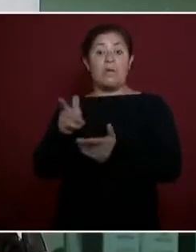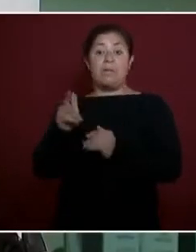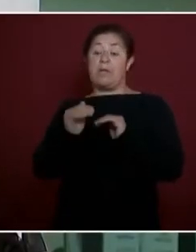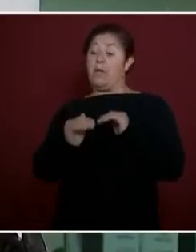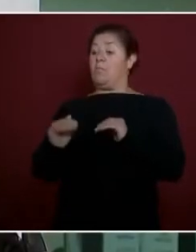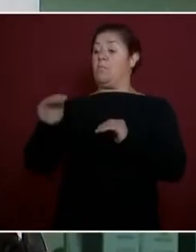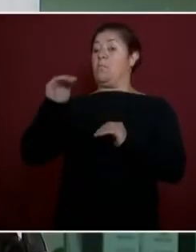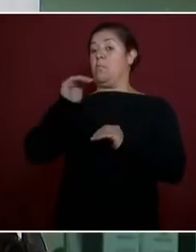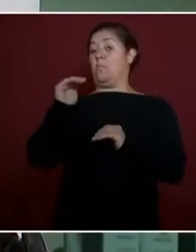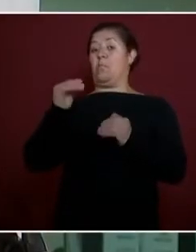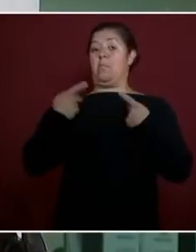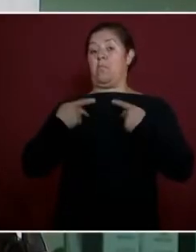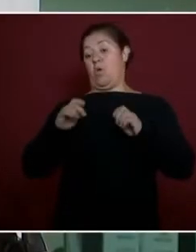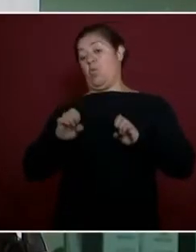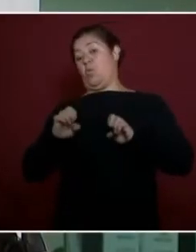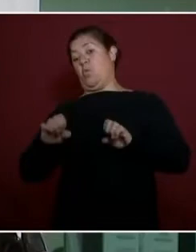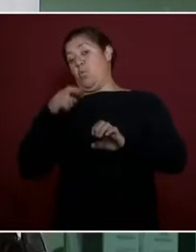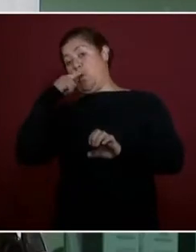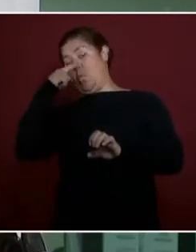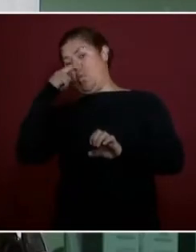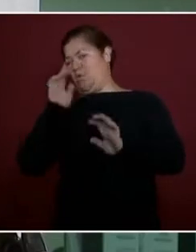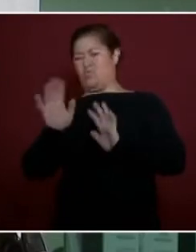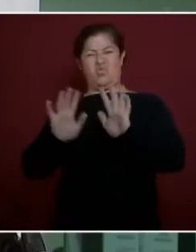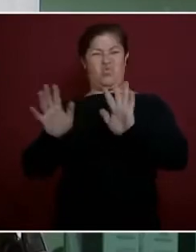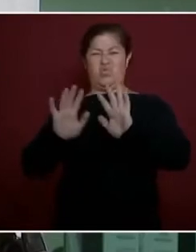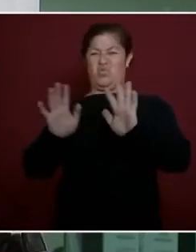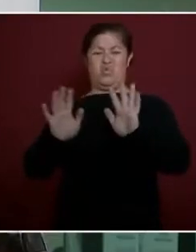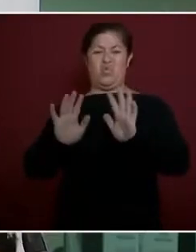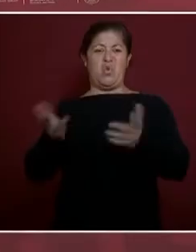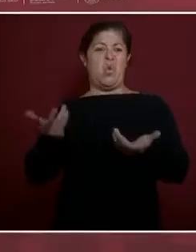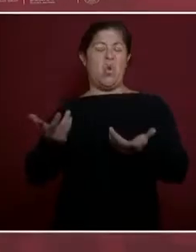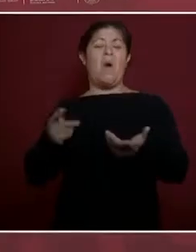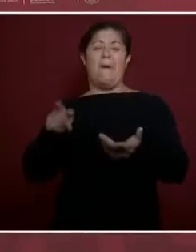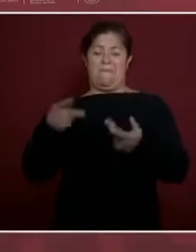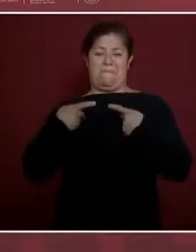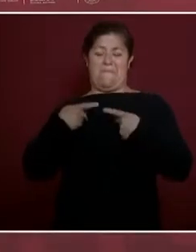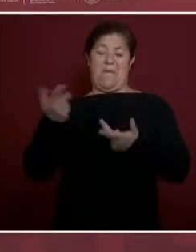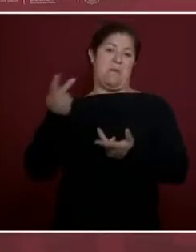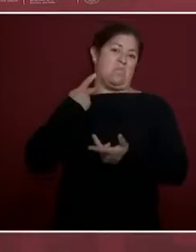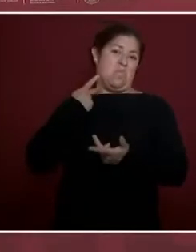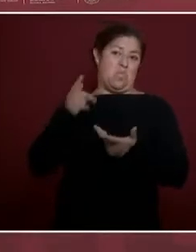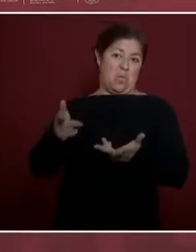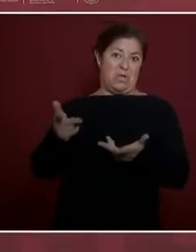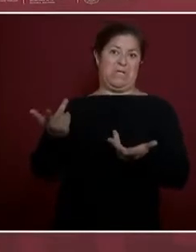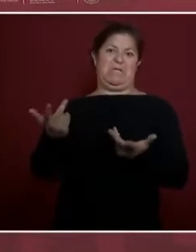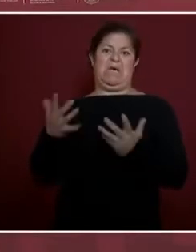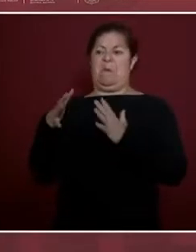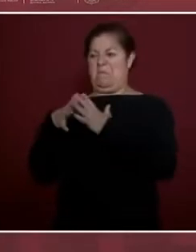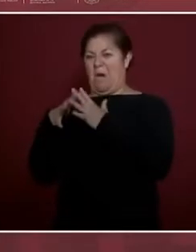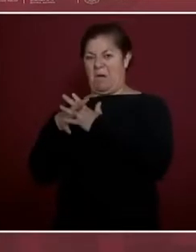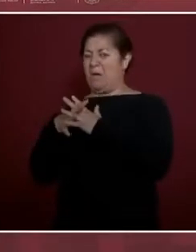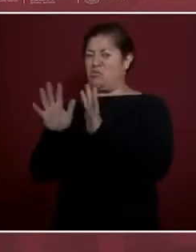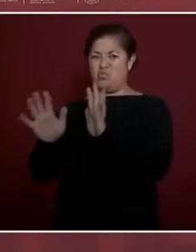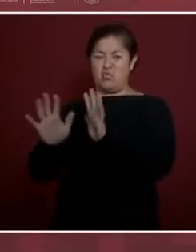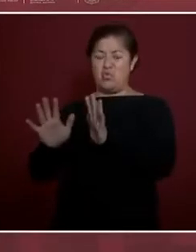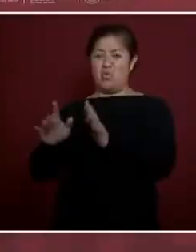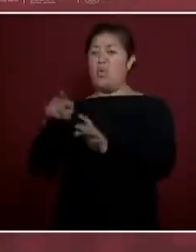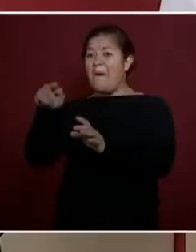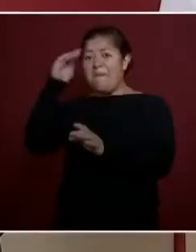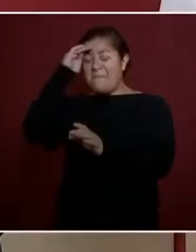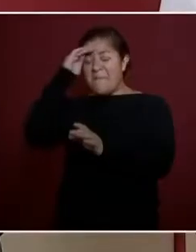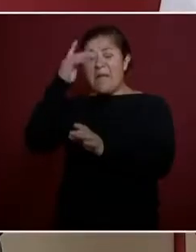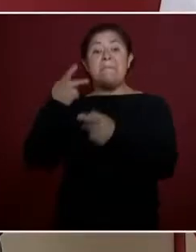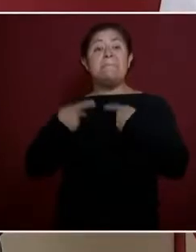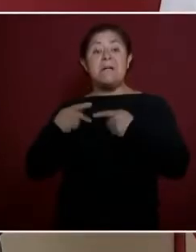económicas, políticas, bélicas, que piensen en los pueblos.